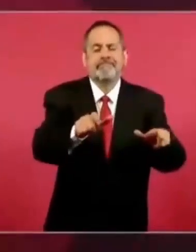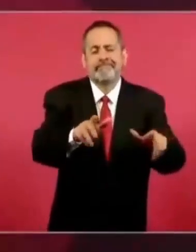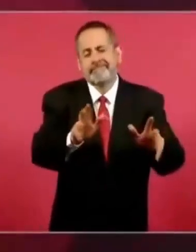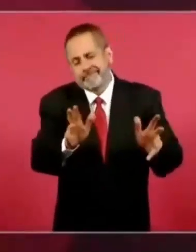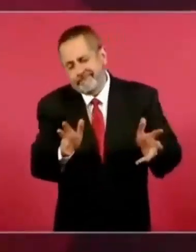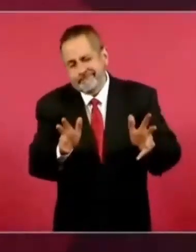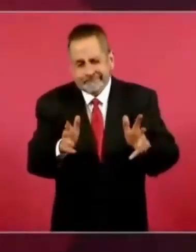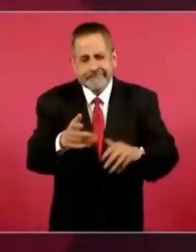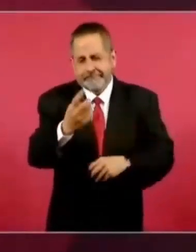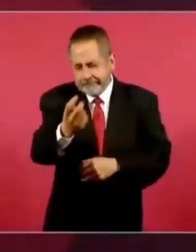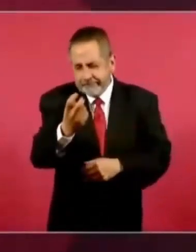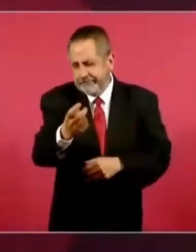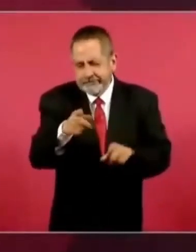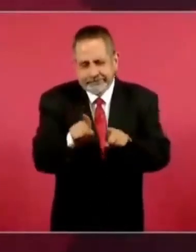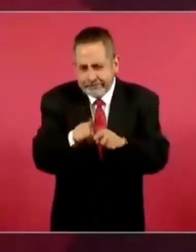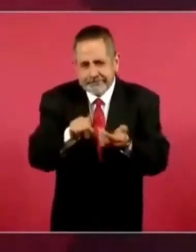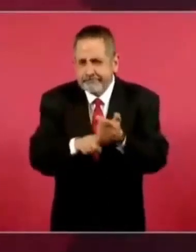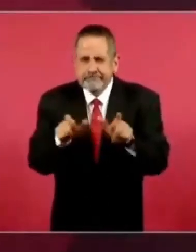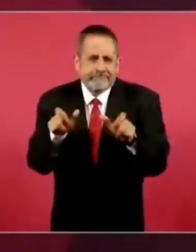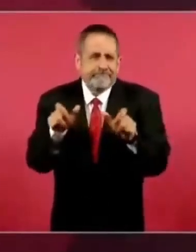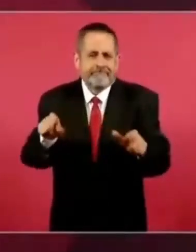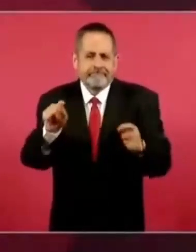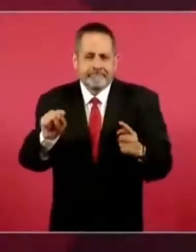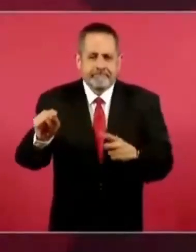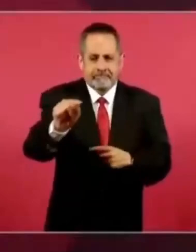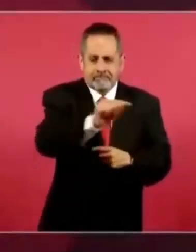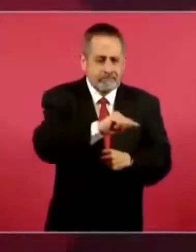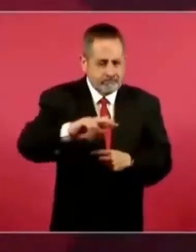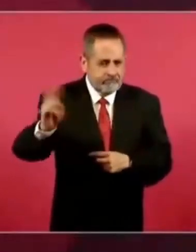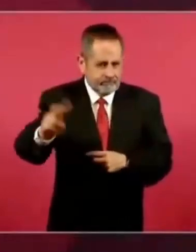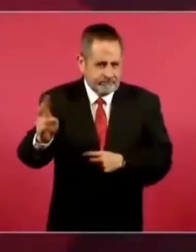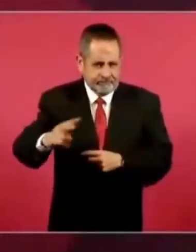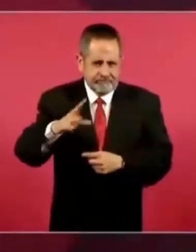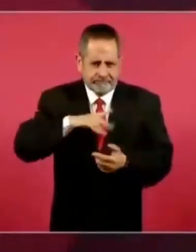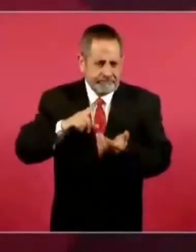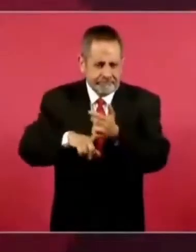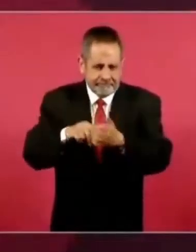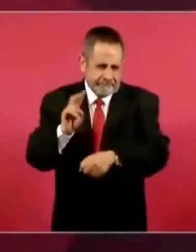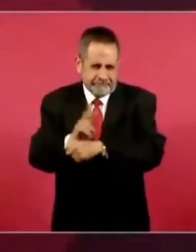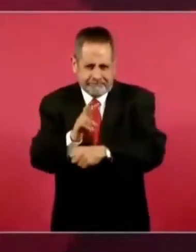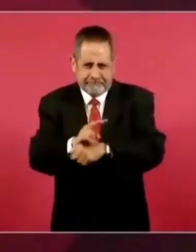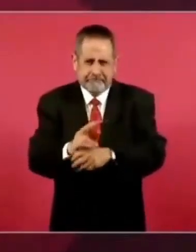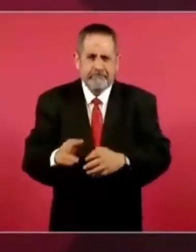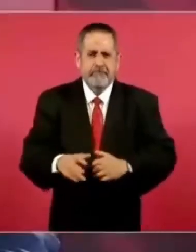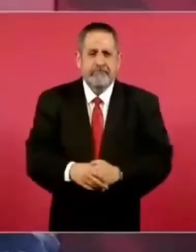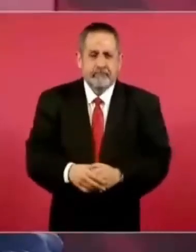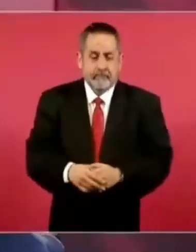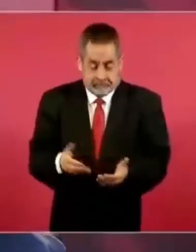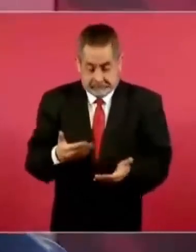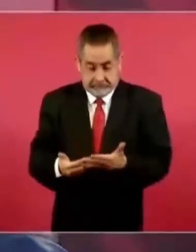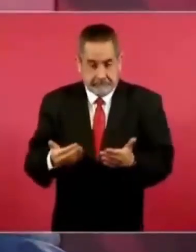pues había mucho gobierno ahora